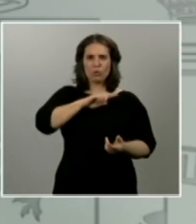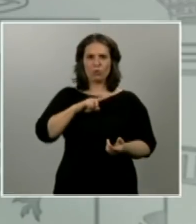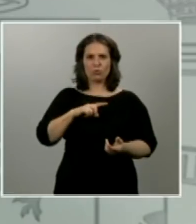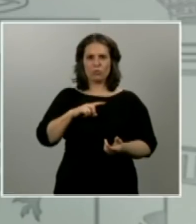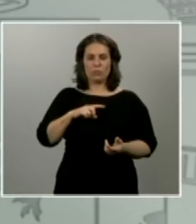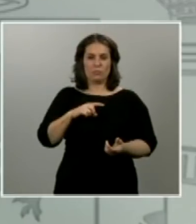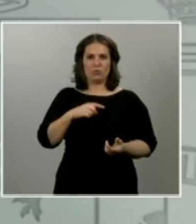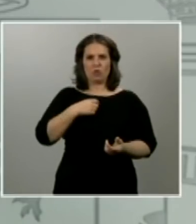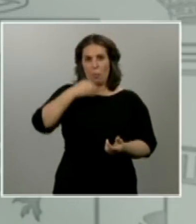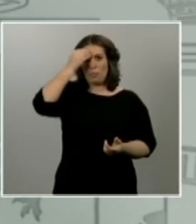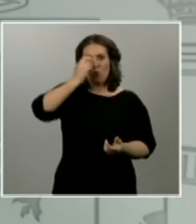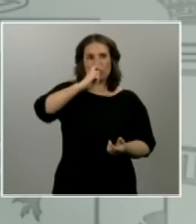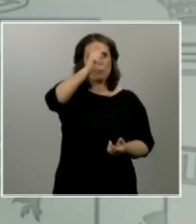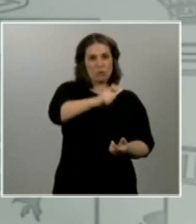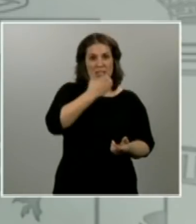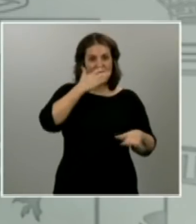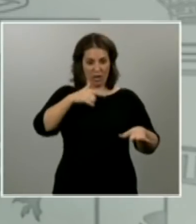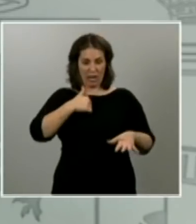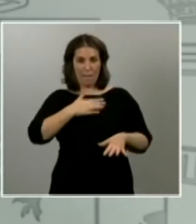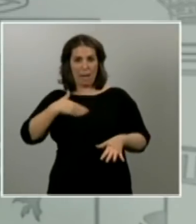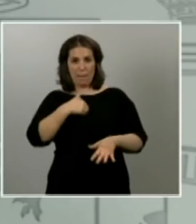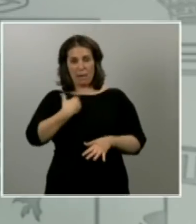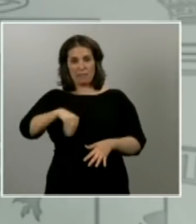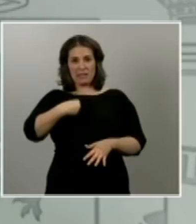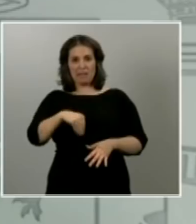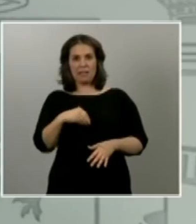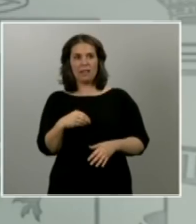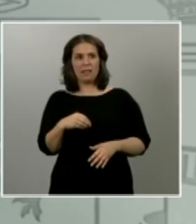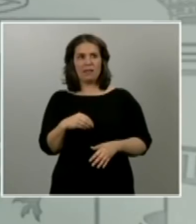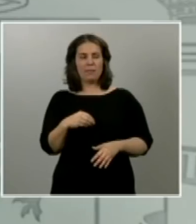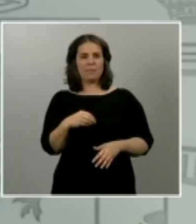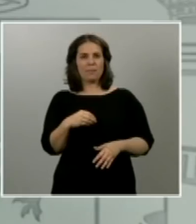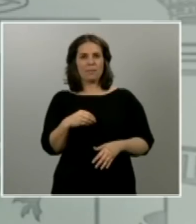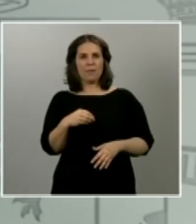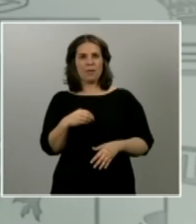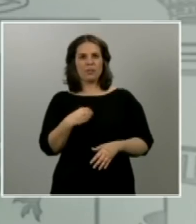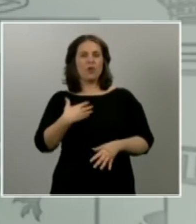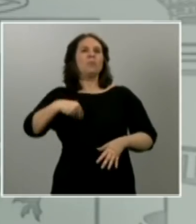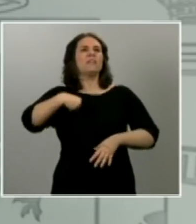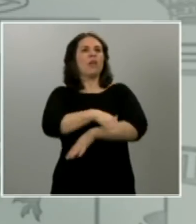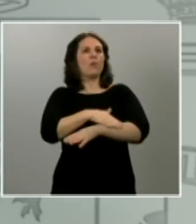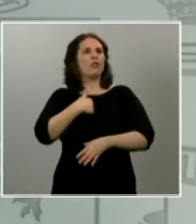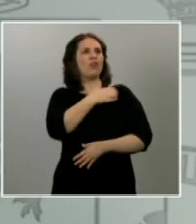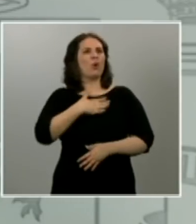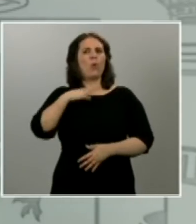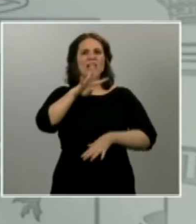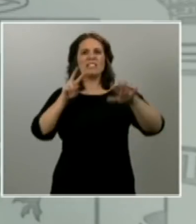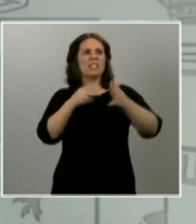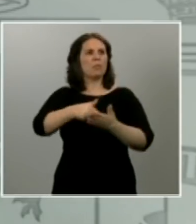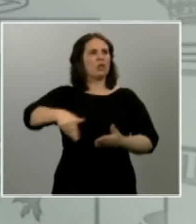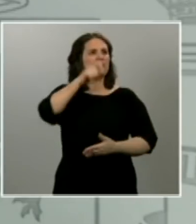aspira a tener confinados a 47 millones de personas por el mero hecho de